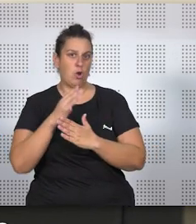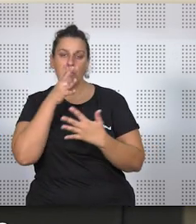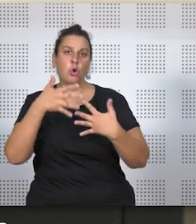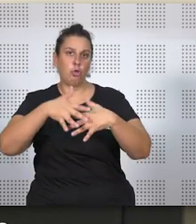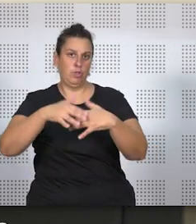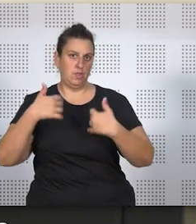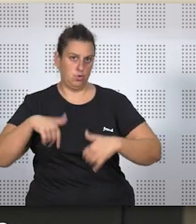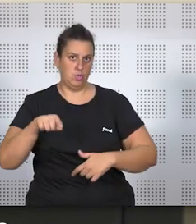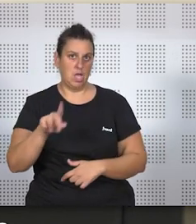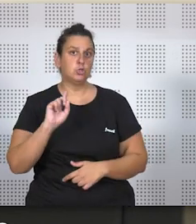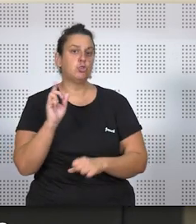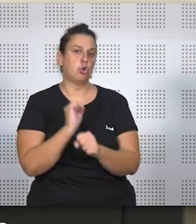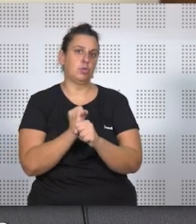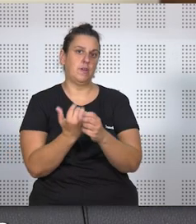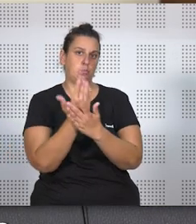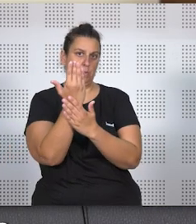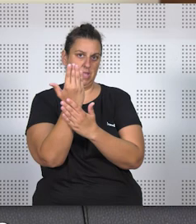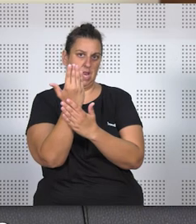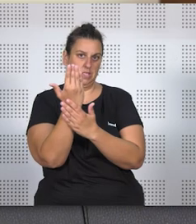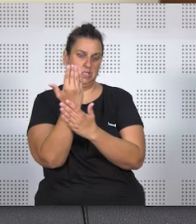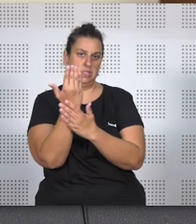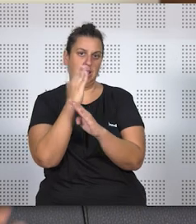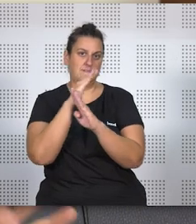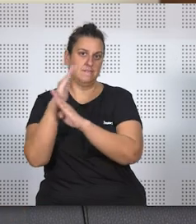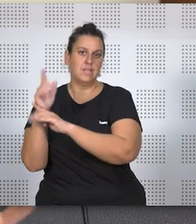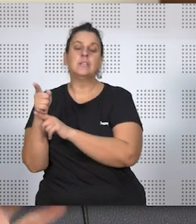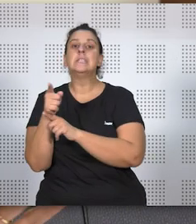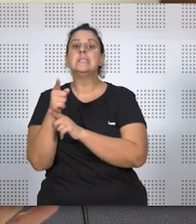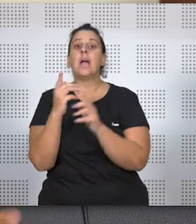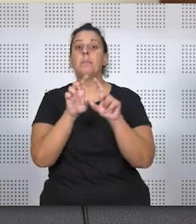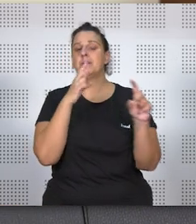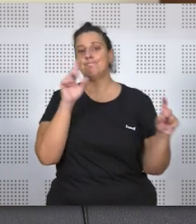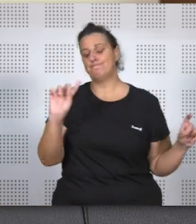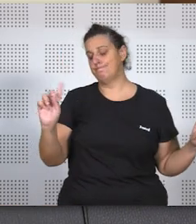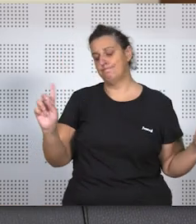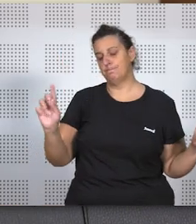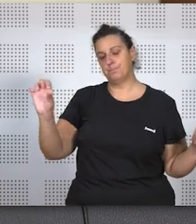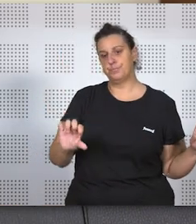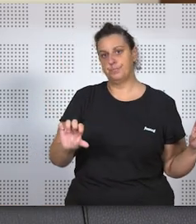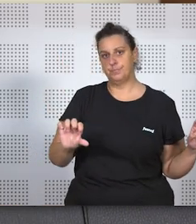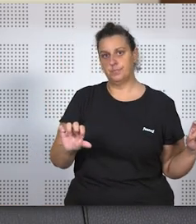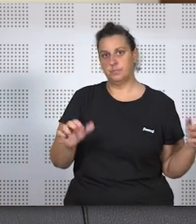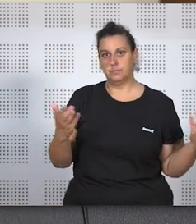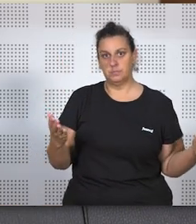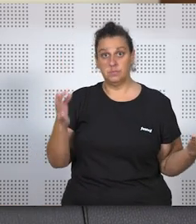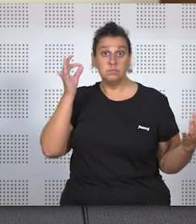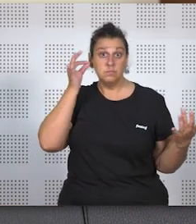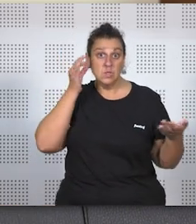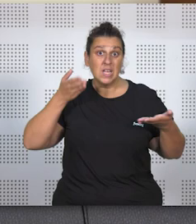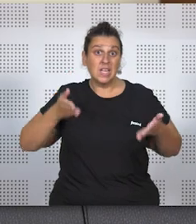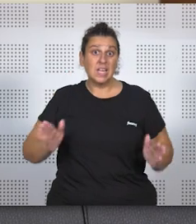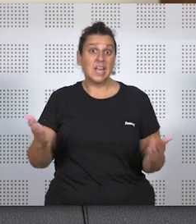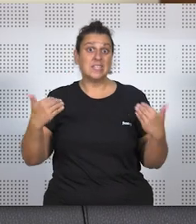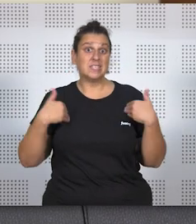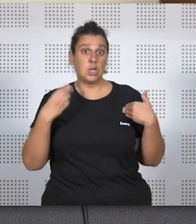conciliación y solo trabajaba por las mañanas. Y la empresa lo que le dijo fue que no. En este caso, además de tener a cargo de esta